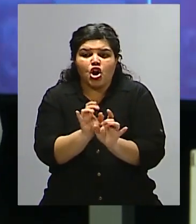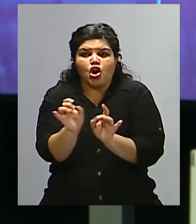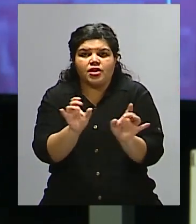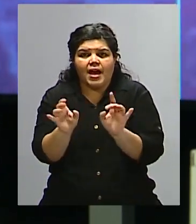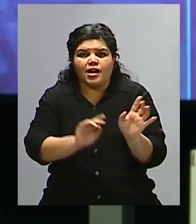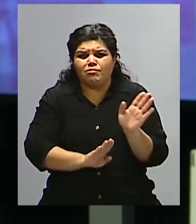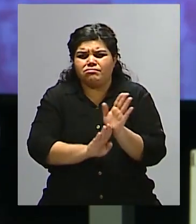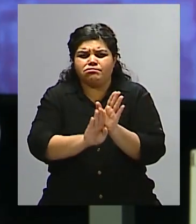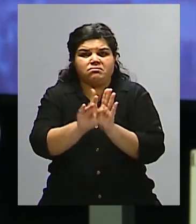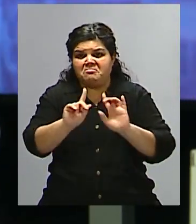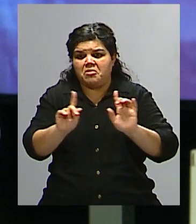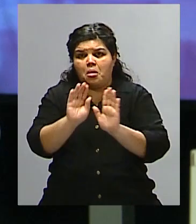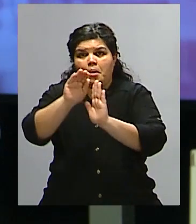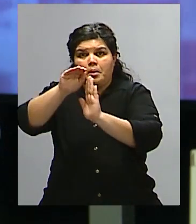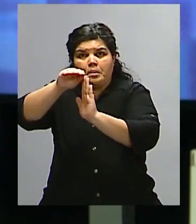vacunación y demás,